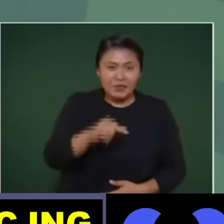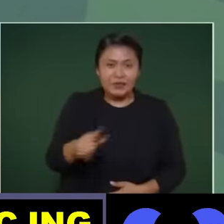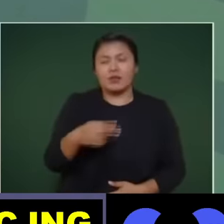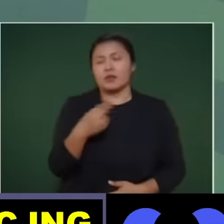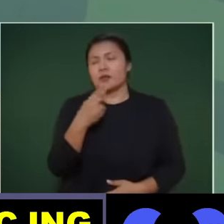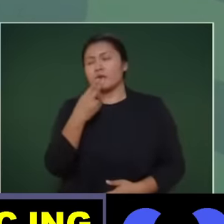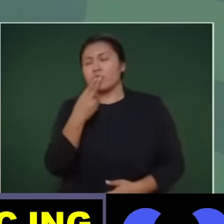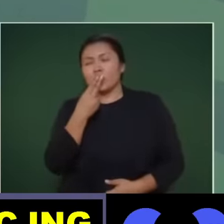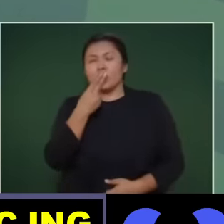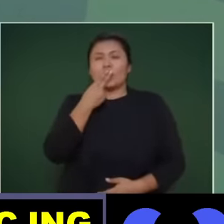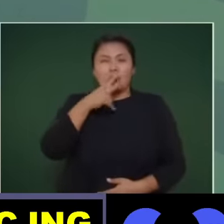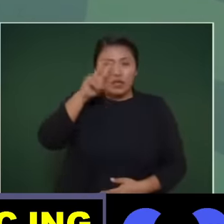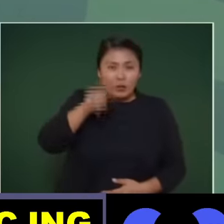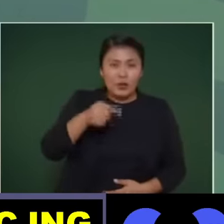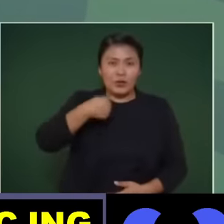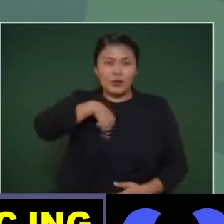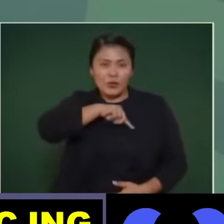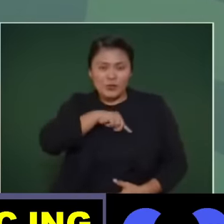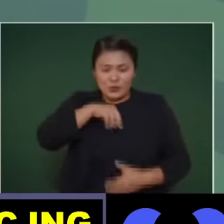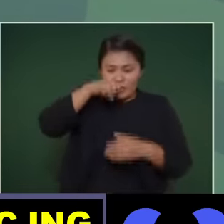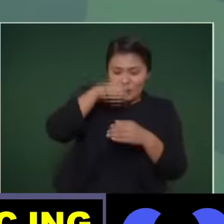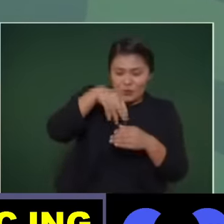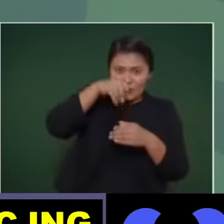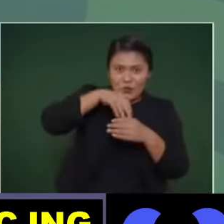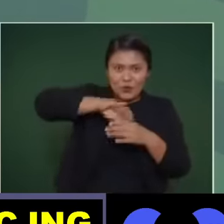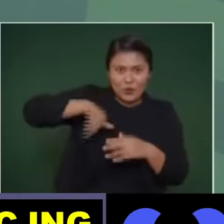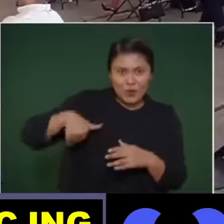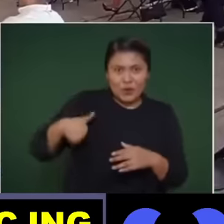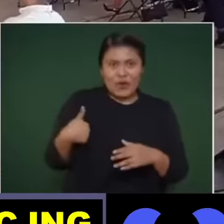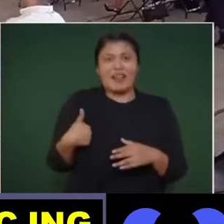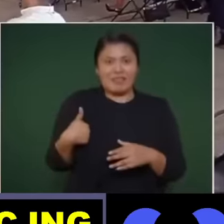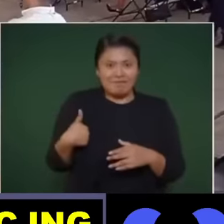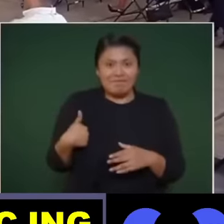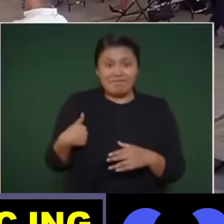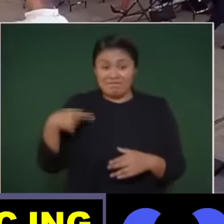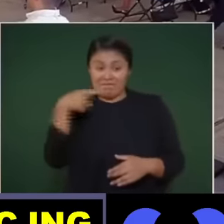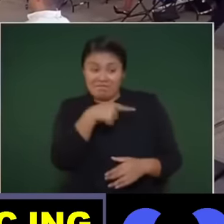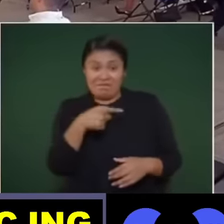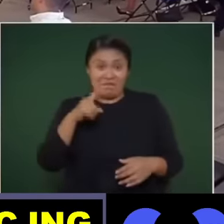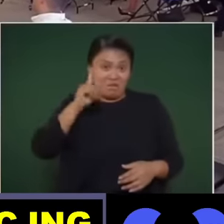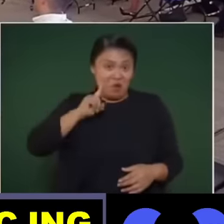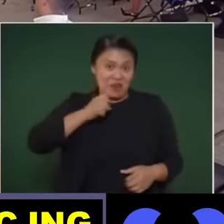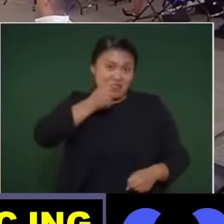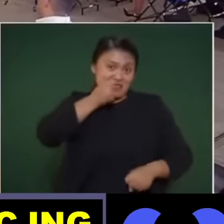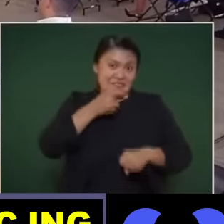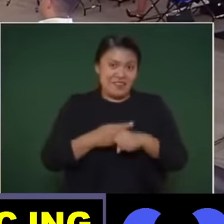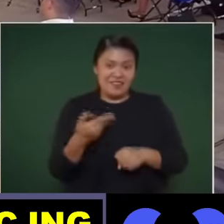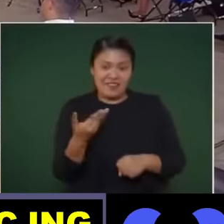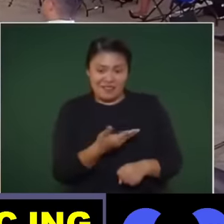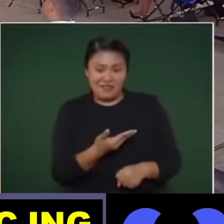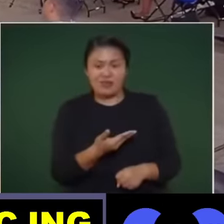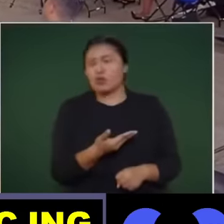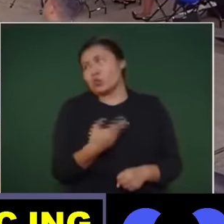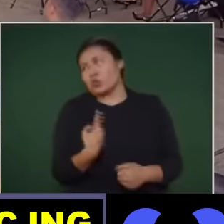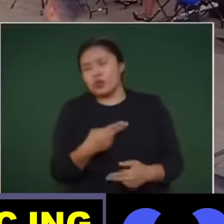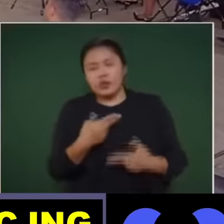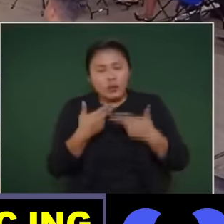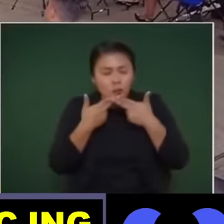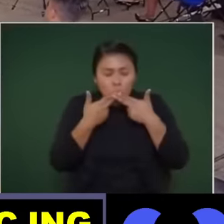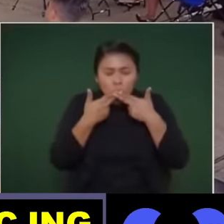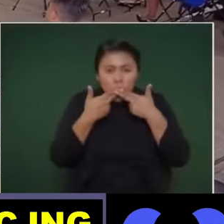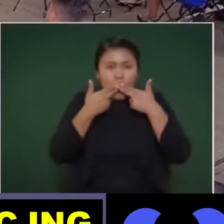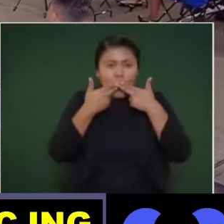ahorro la intervención de esta secretaria? Por esos